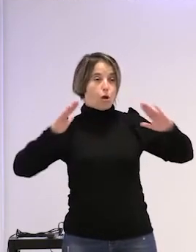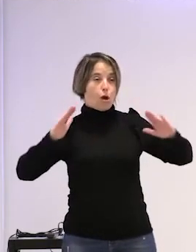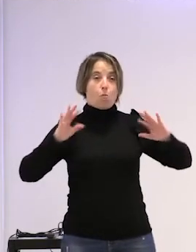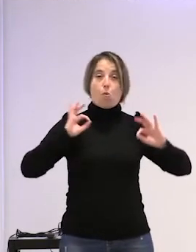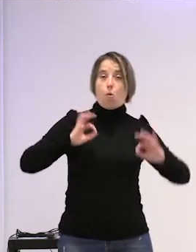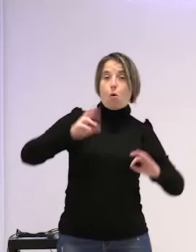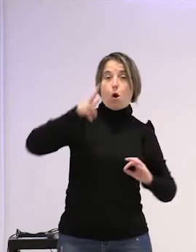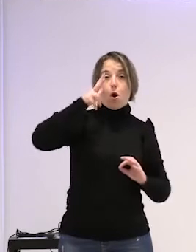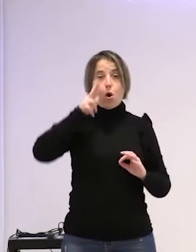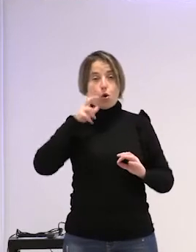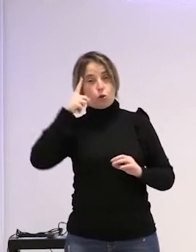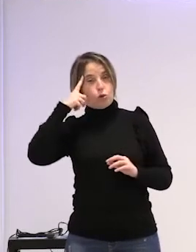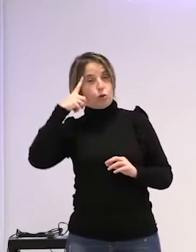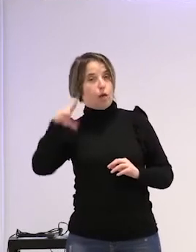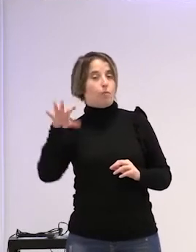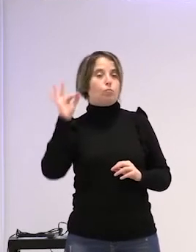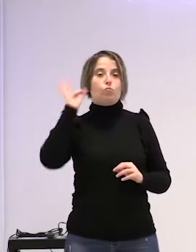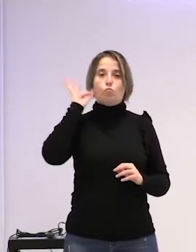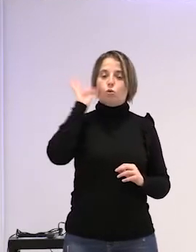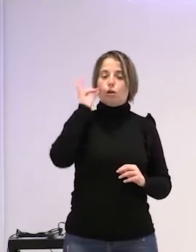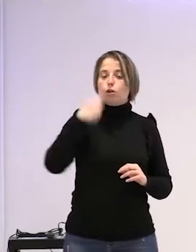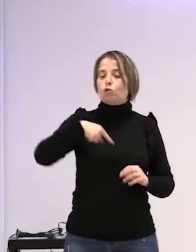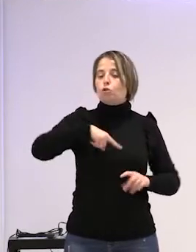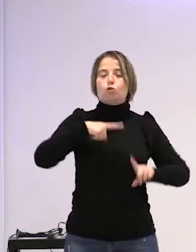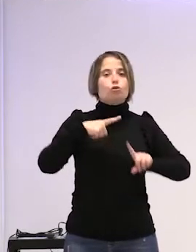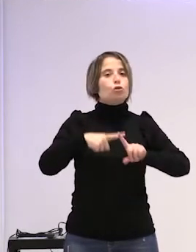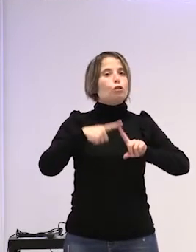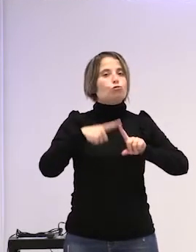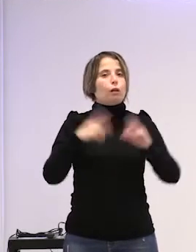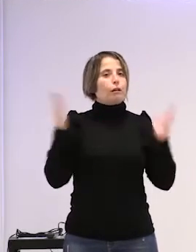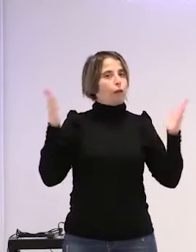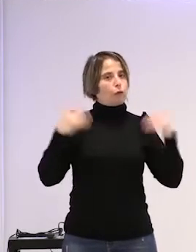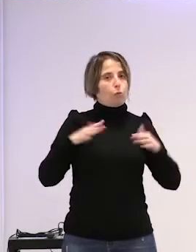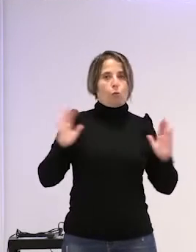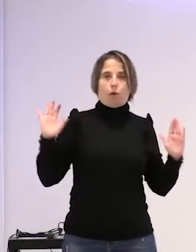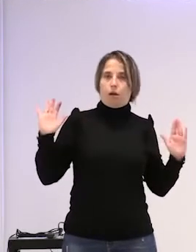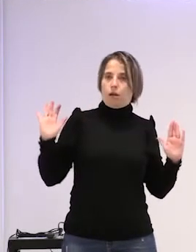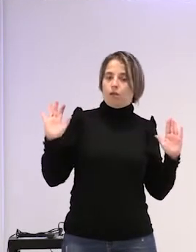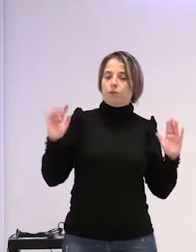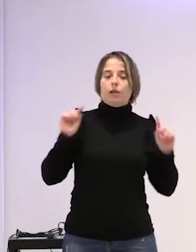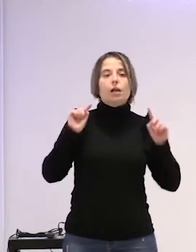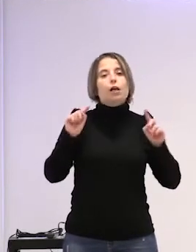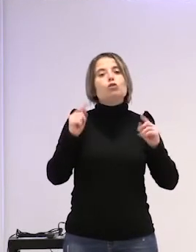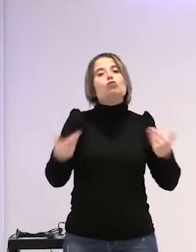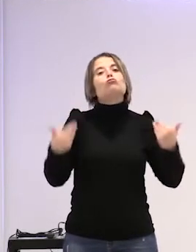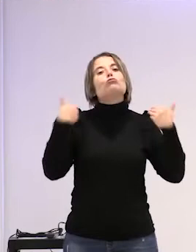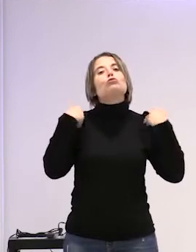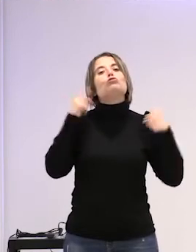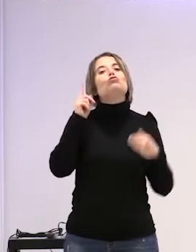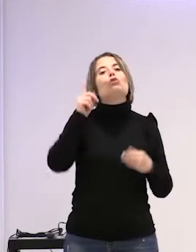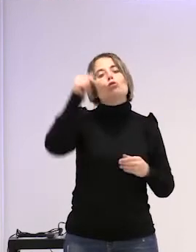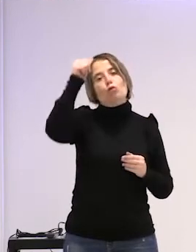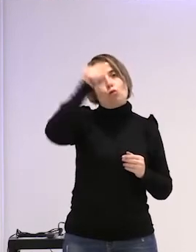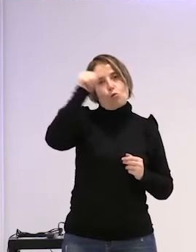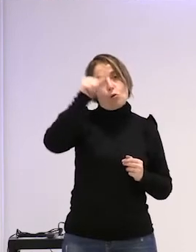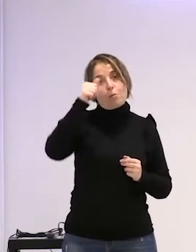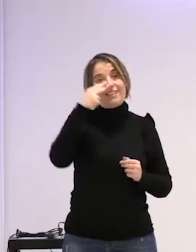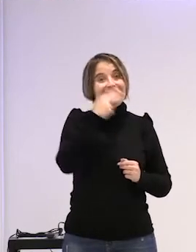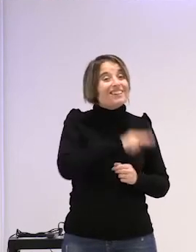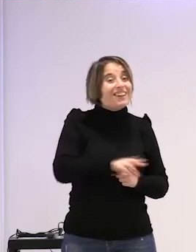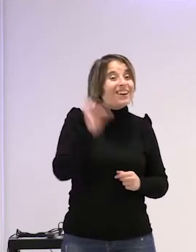porque ya se sabe que las mujeres no teníamos sexualidad eso era una cosa de los hombres y por supuesto las niñas